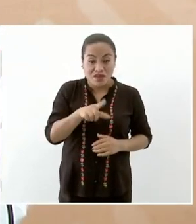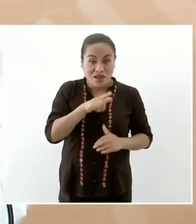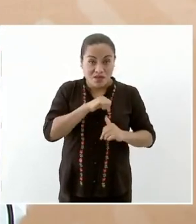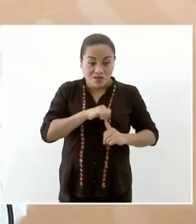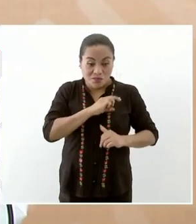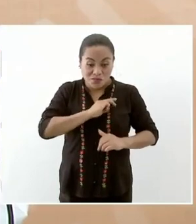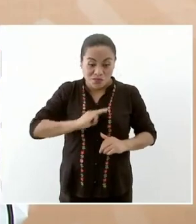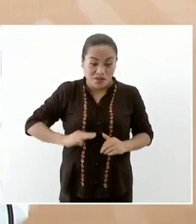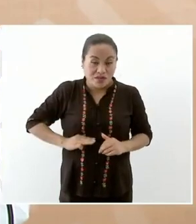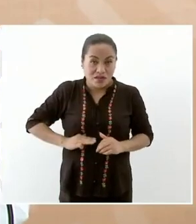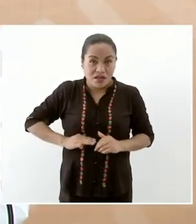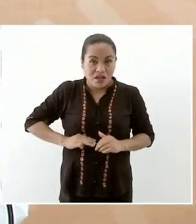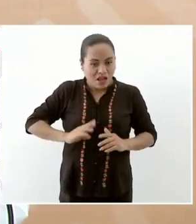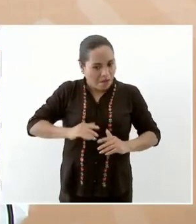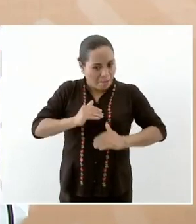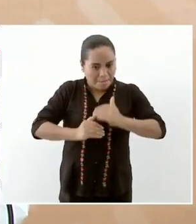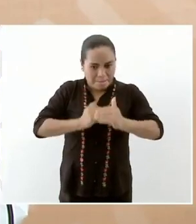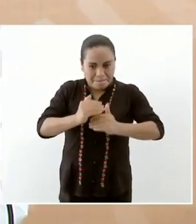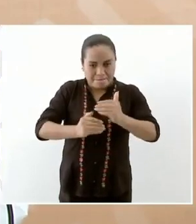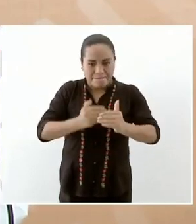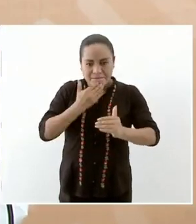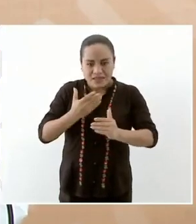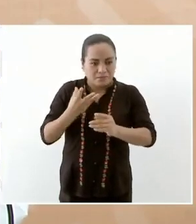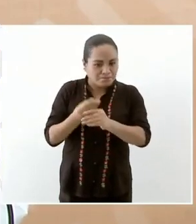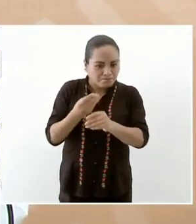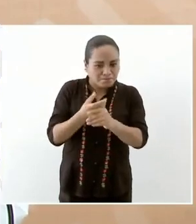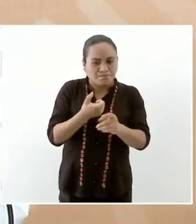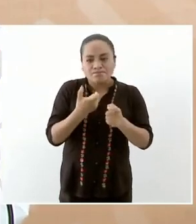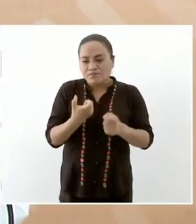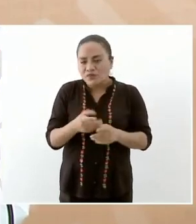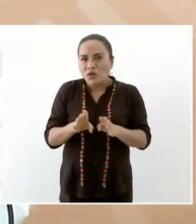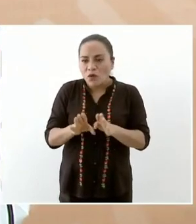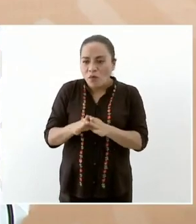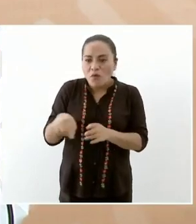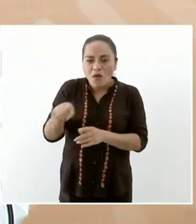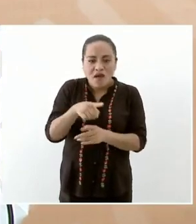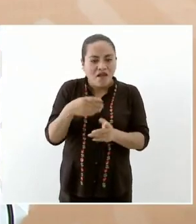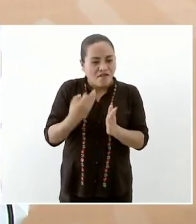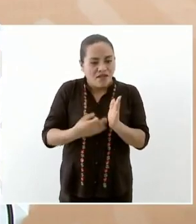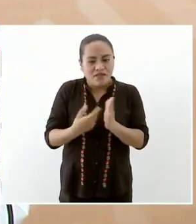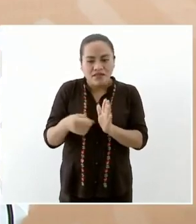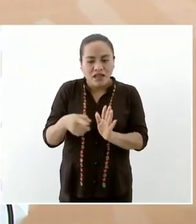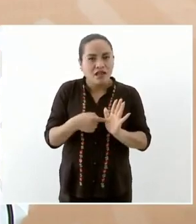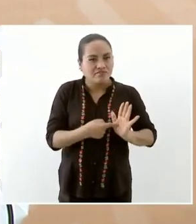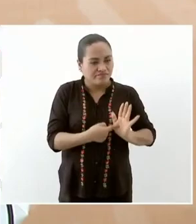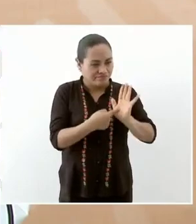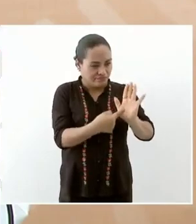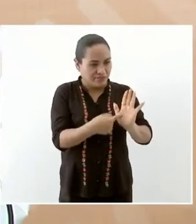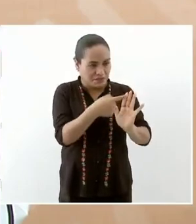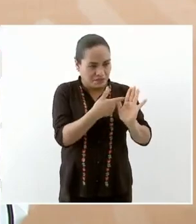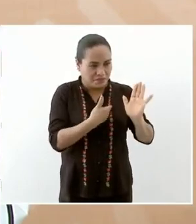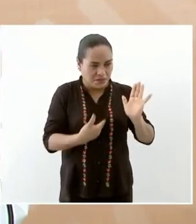y nos justifican de que hay otras necesidades sentidas